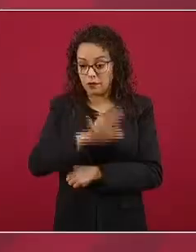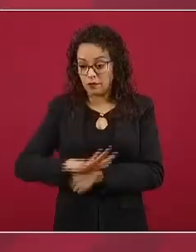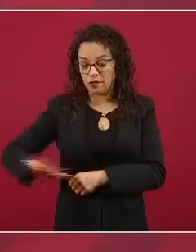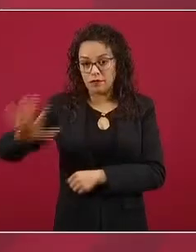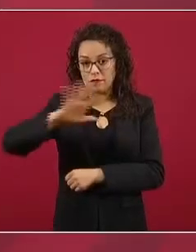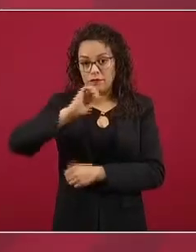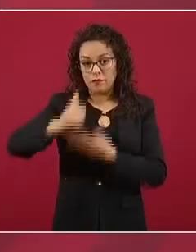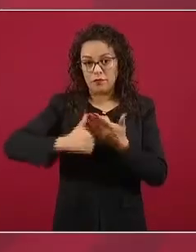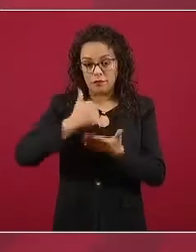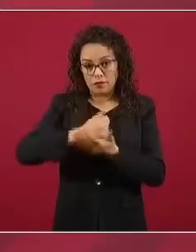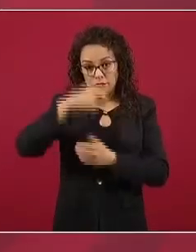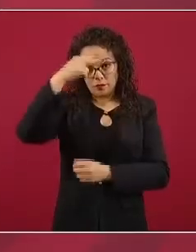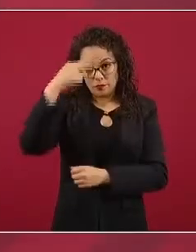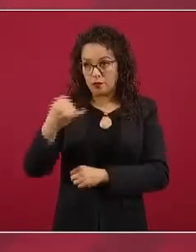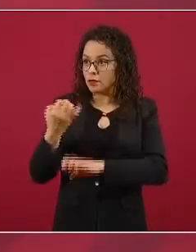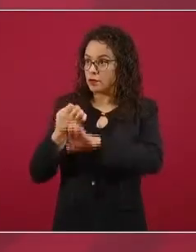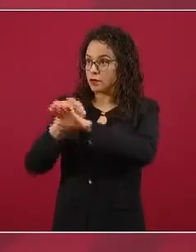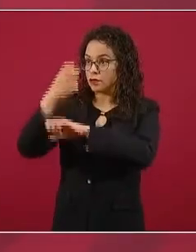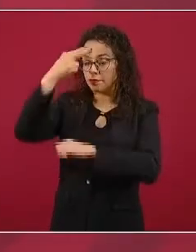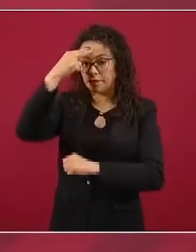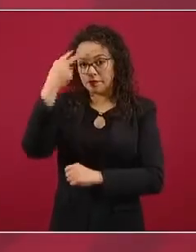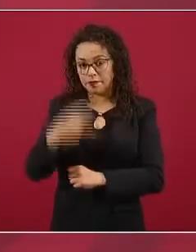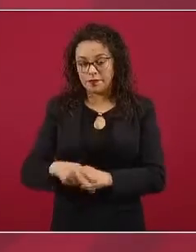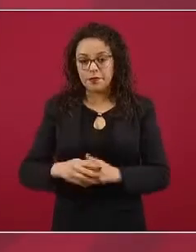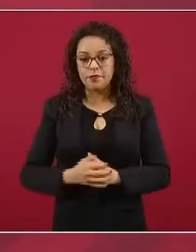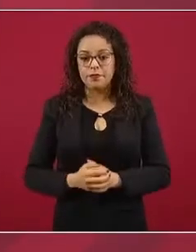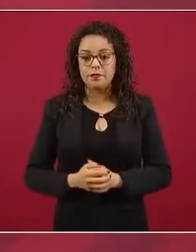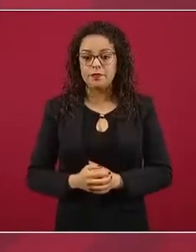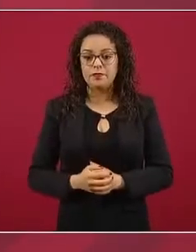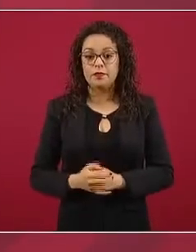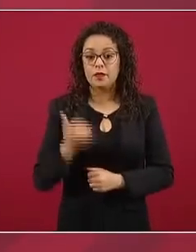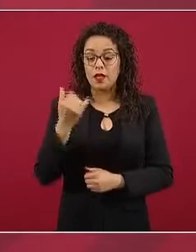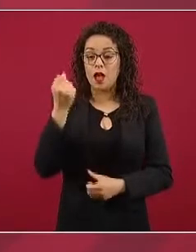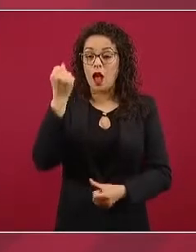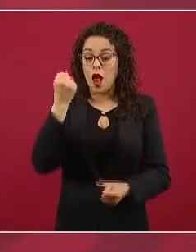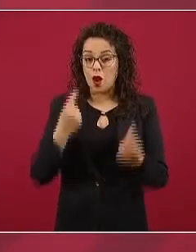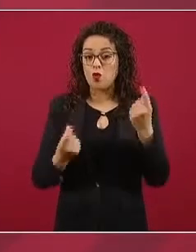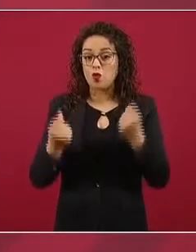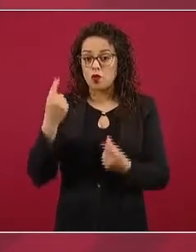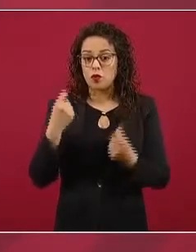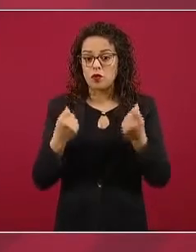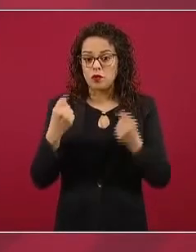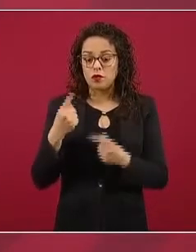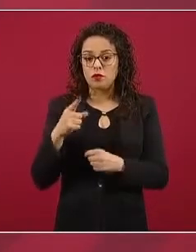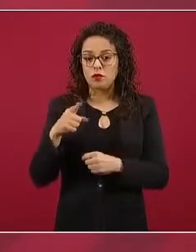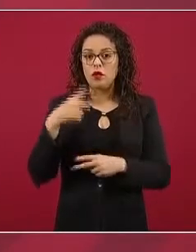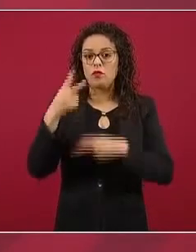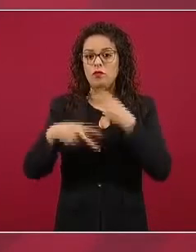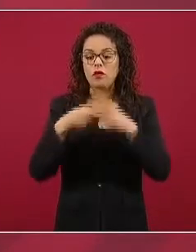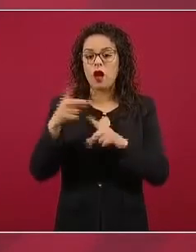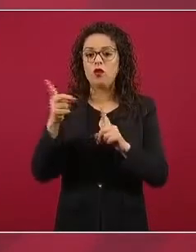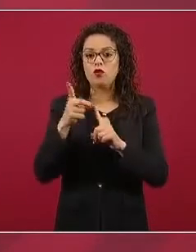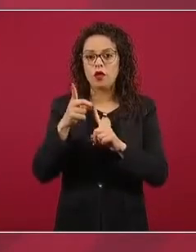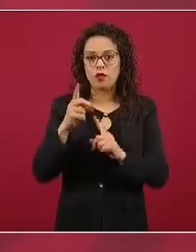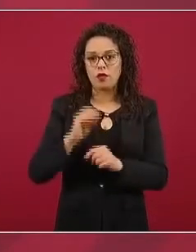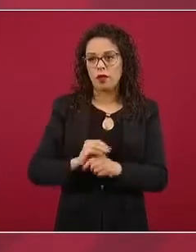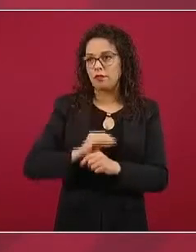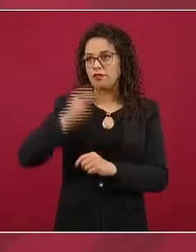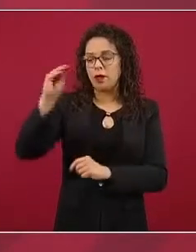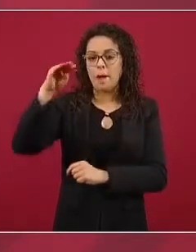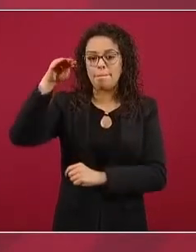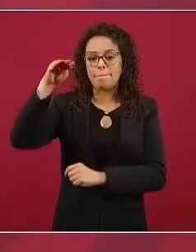México, la ciudad y el Estado de México, y también algunos que se movilizarán hacia Baja California.